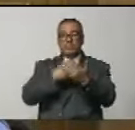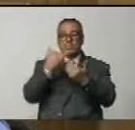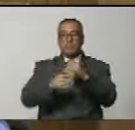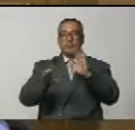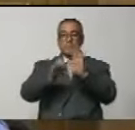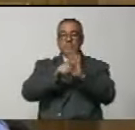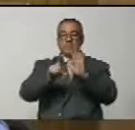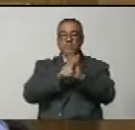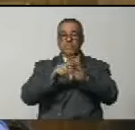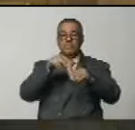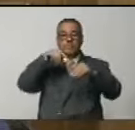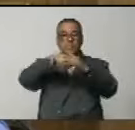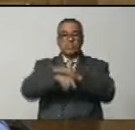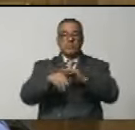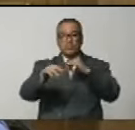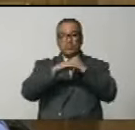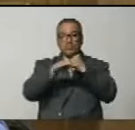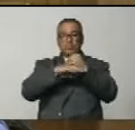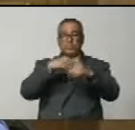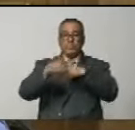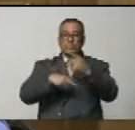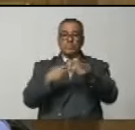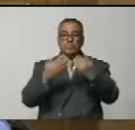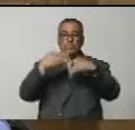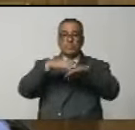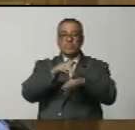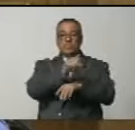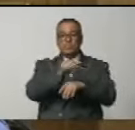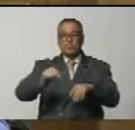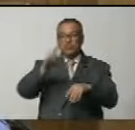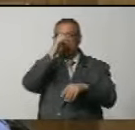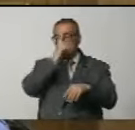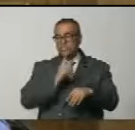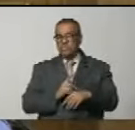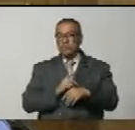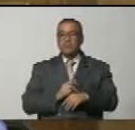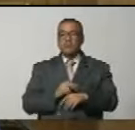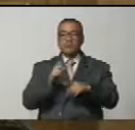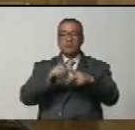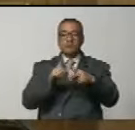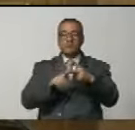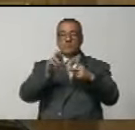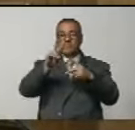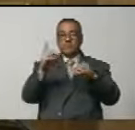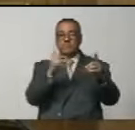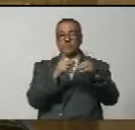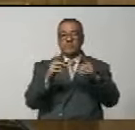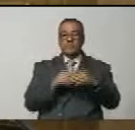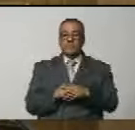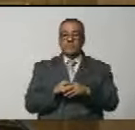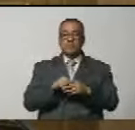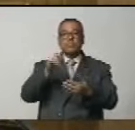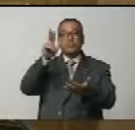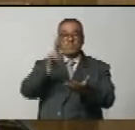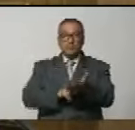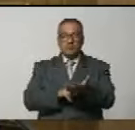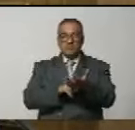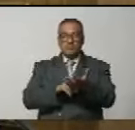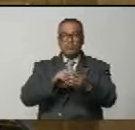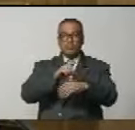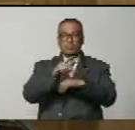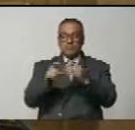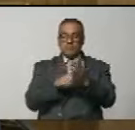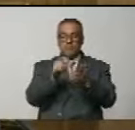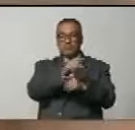de ley orgánica para la inclusión, igualdad y desarrollo integral de las personas con discapacidad en segunda discusión. Resultando aprobado por